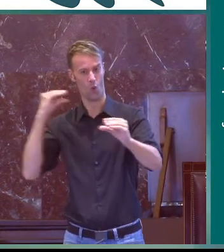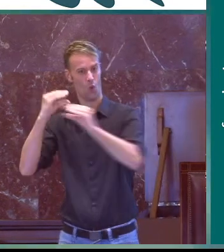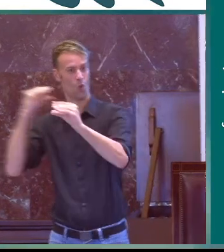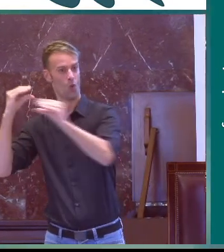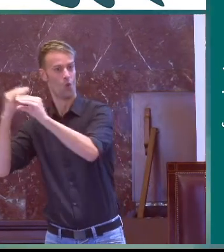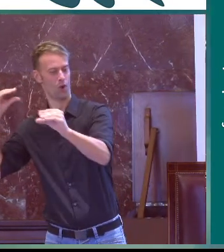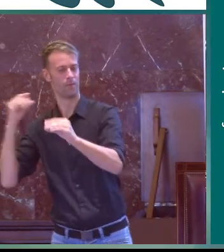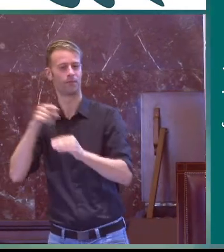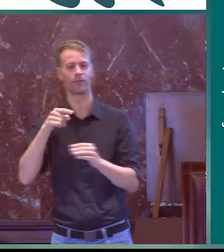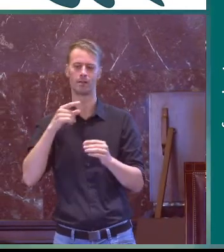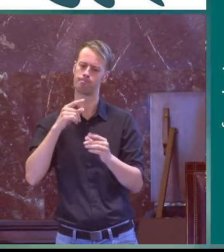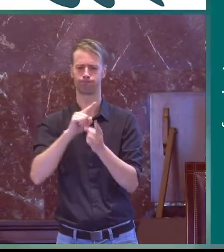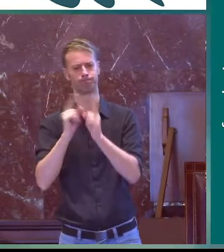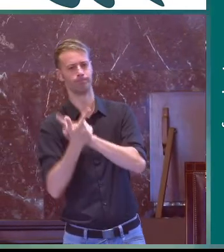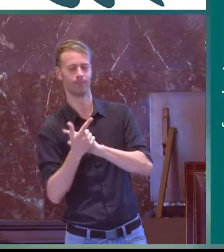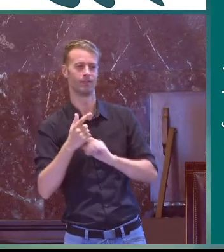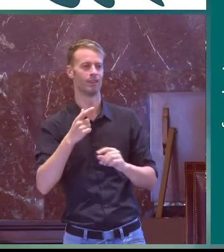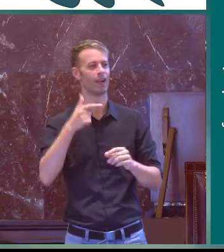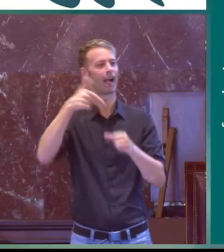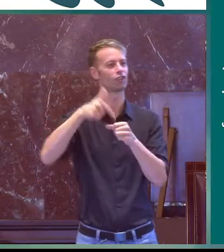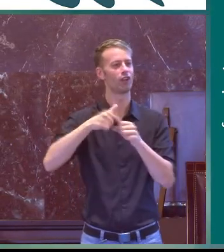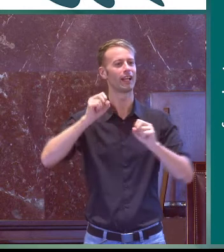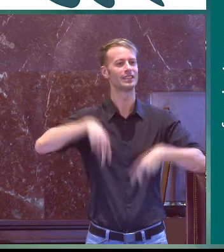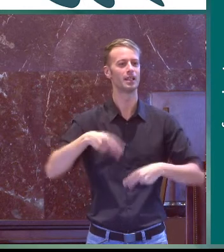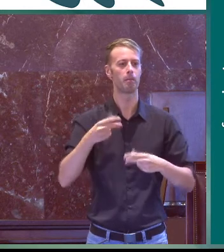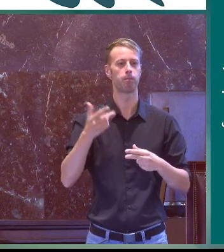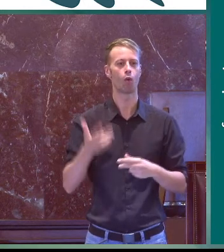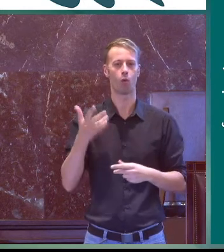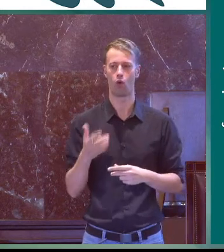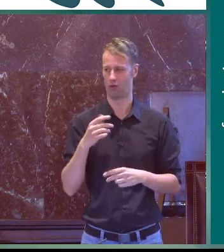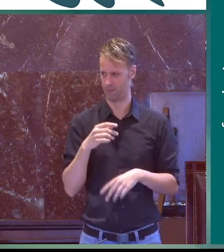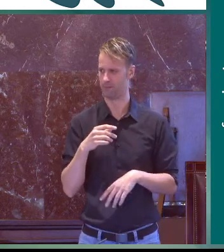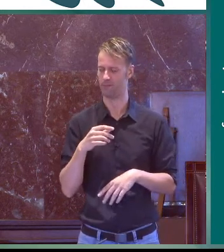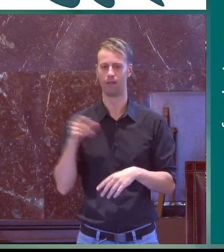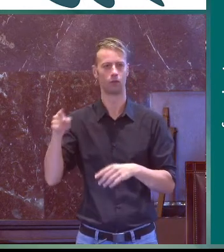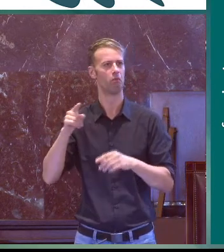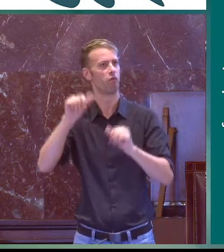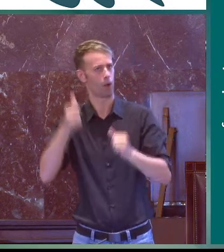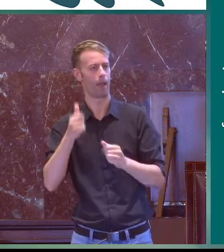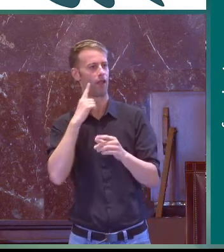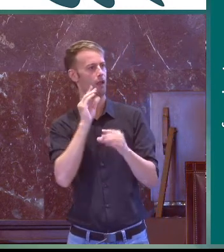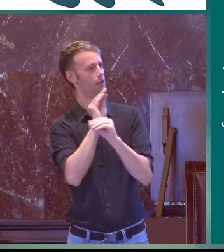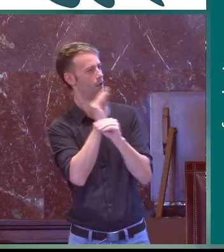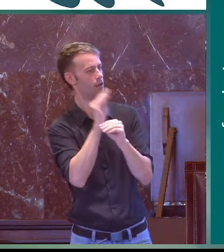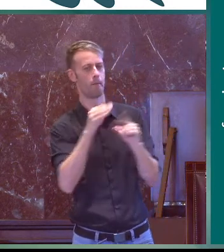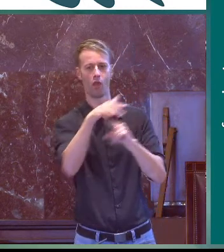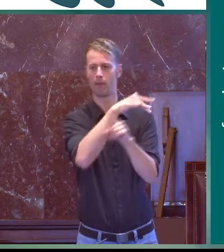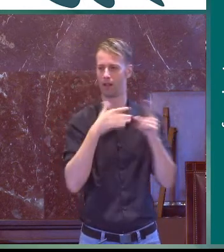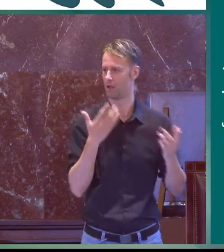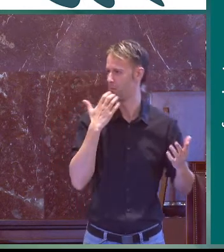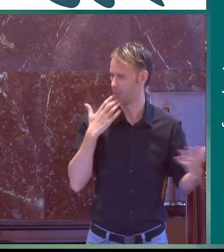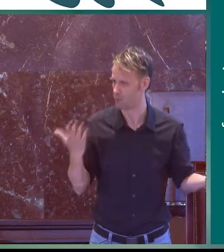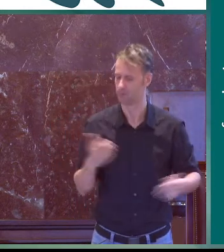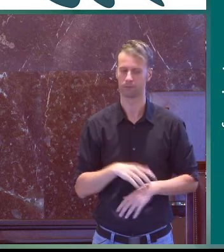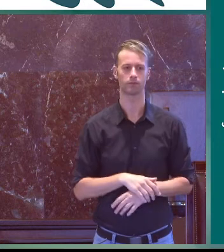de ahí el ambientalismo era pues a lo mejor cambiar el tipo de gasolina que fuera gasolina sin plomo es una forma